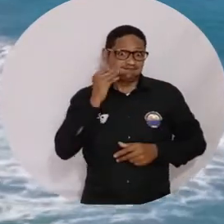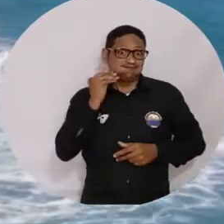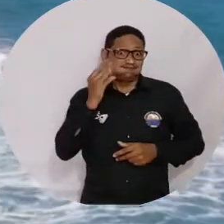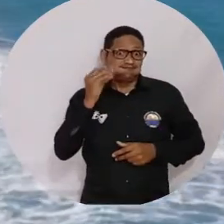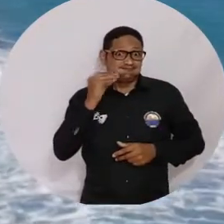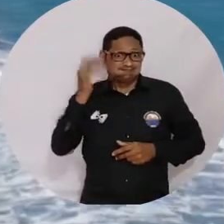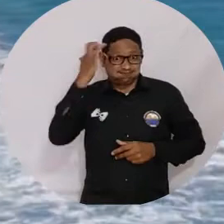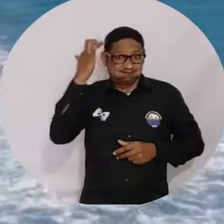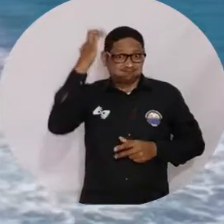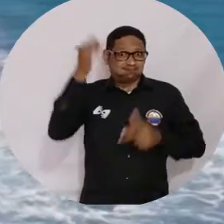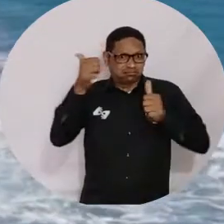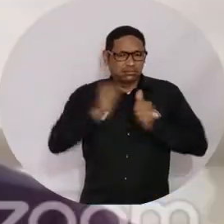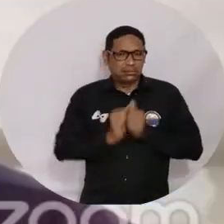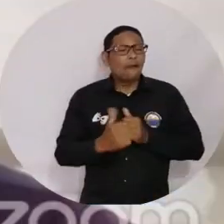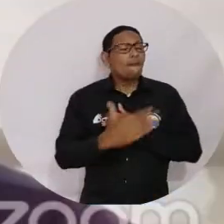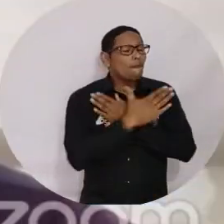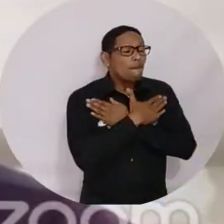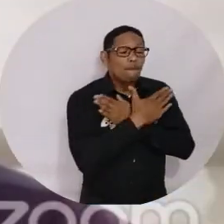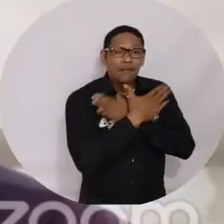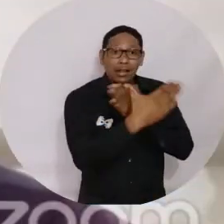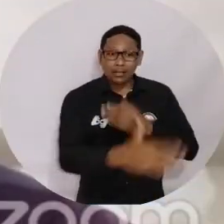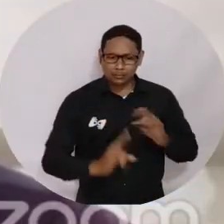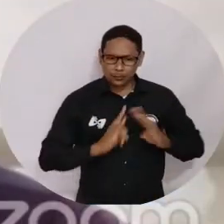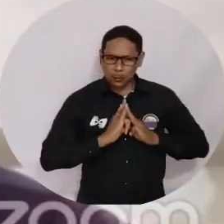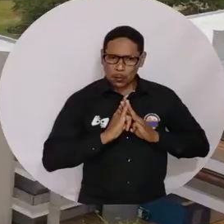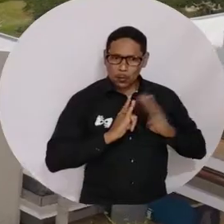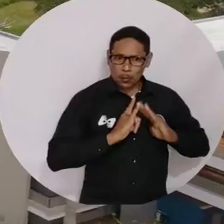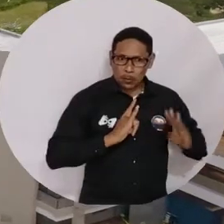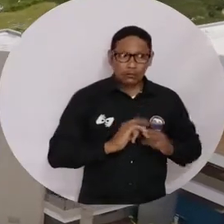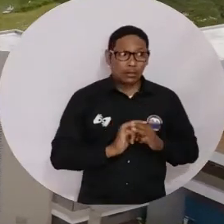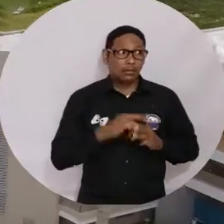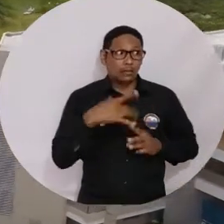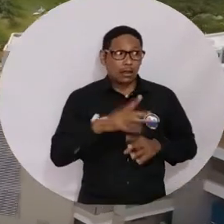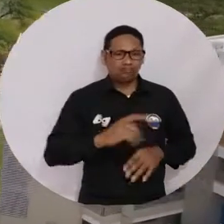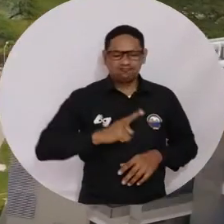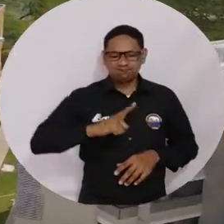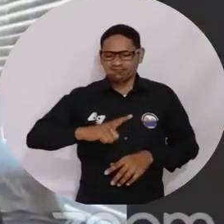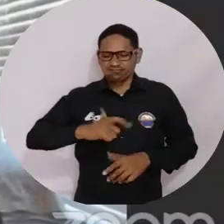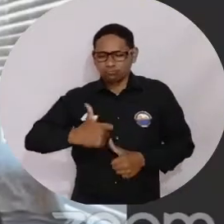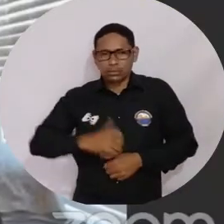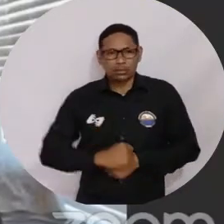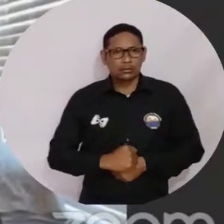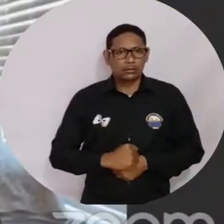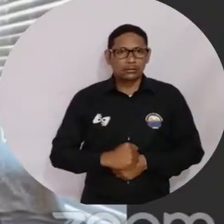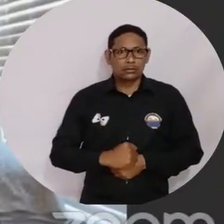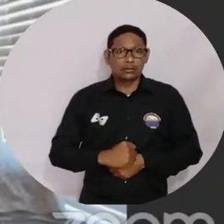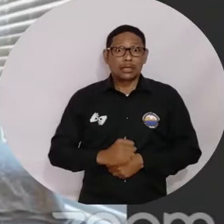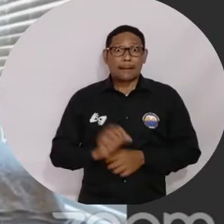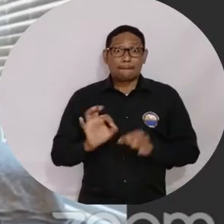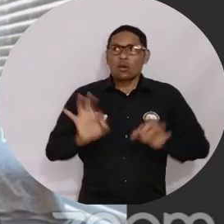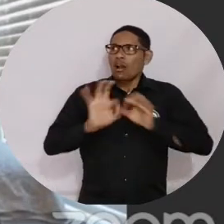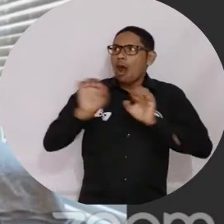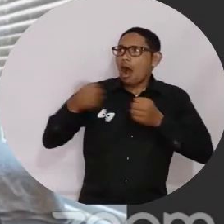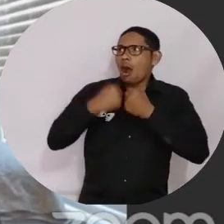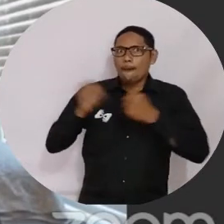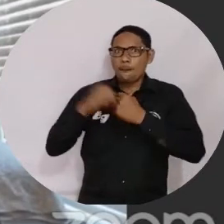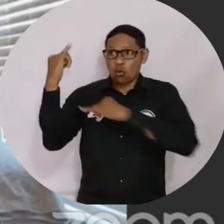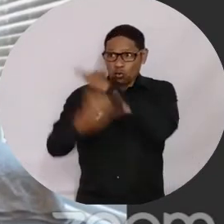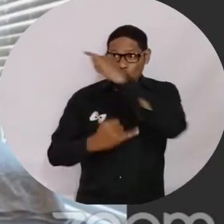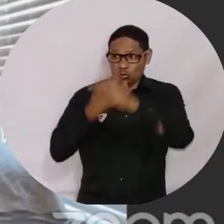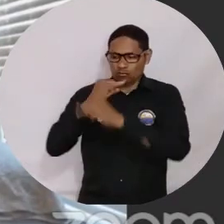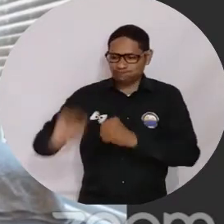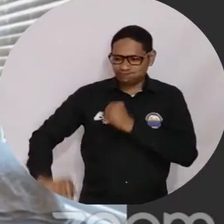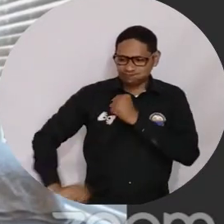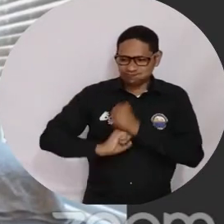capacitado, felicitando a la Universidad de Magdalena por asumir este liderazgo. La cooperación internacional continúa